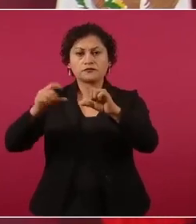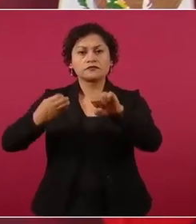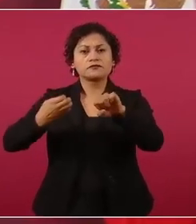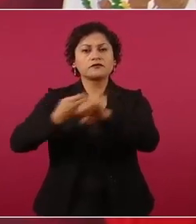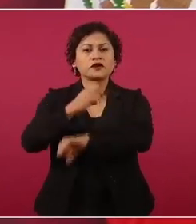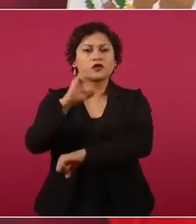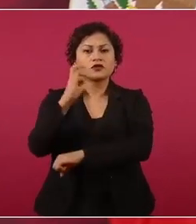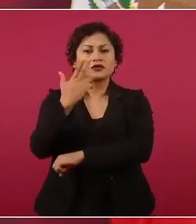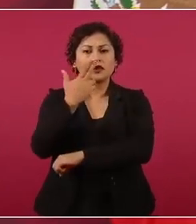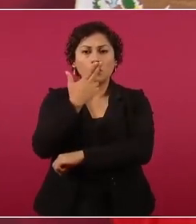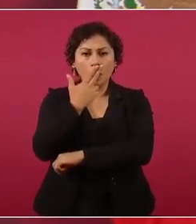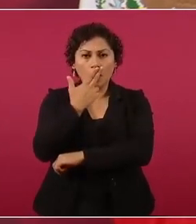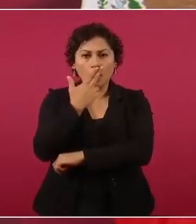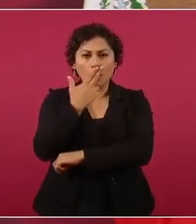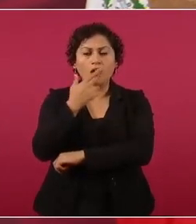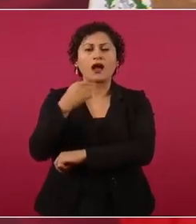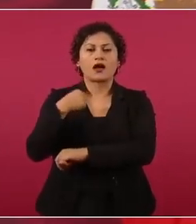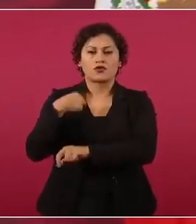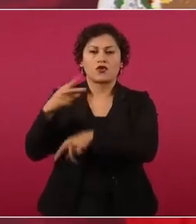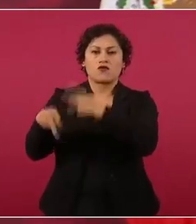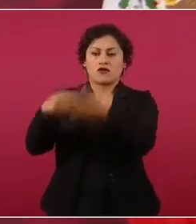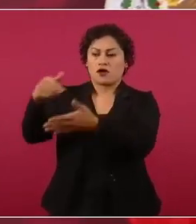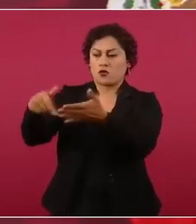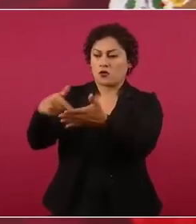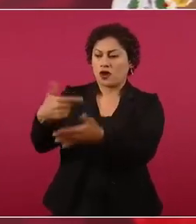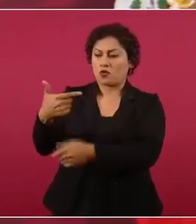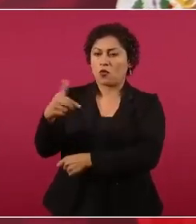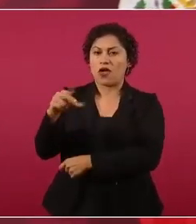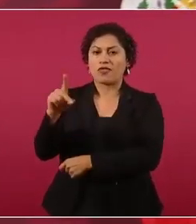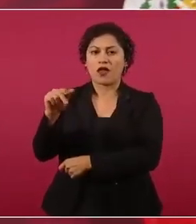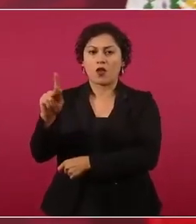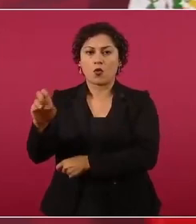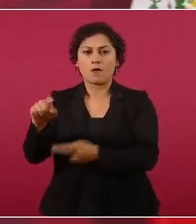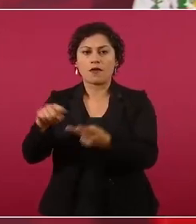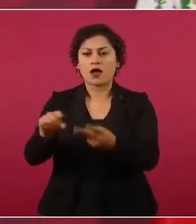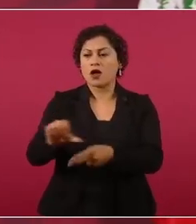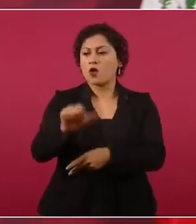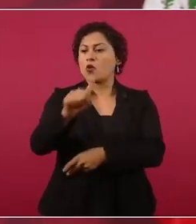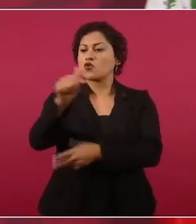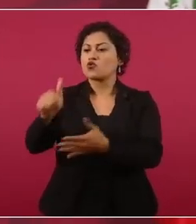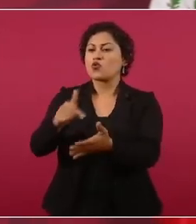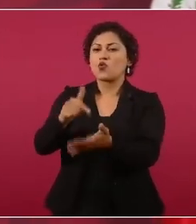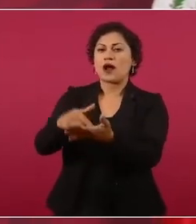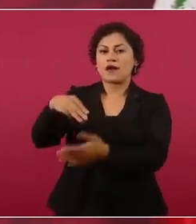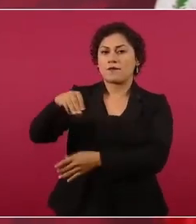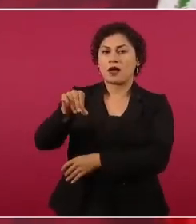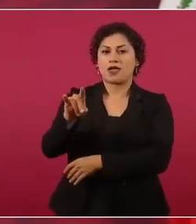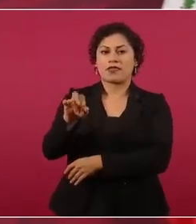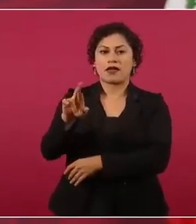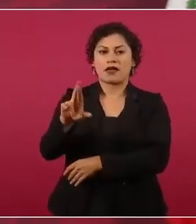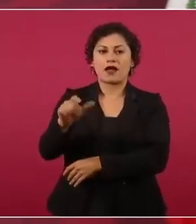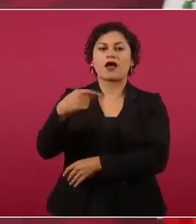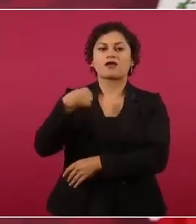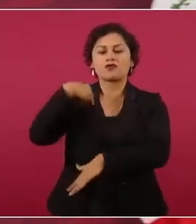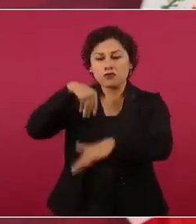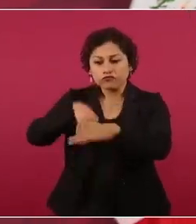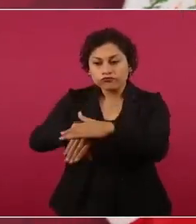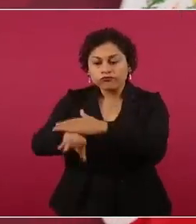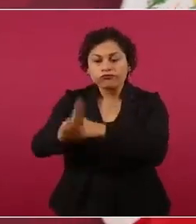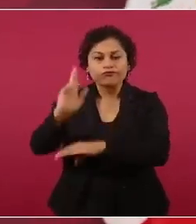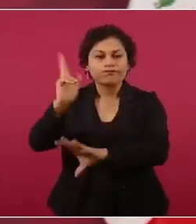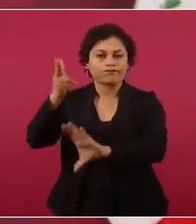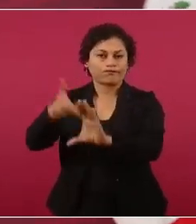no sólo fui a Guadalupe y Calvo, estuve en madera, ahí me quedé a dormir. Recuerdo que